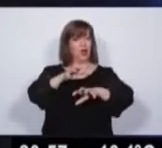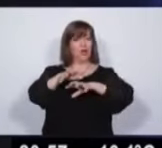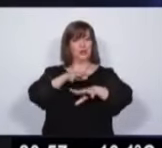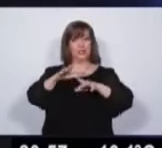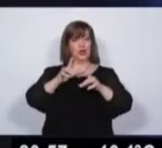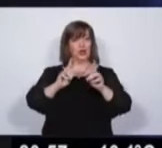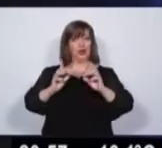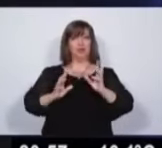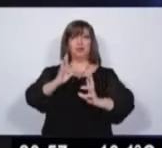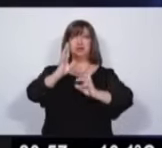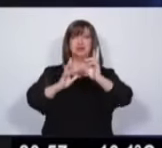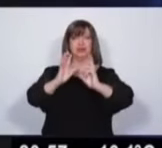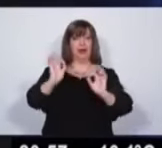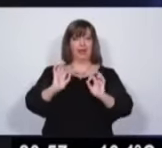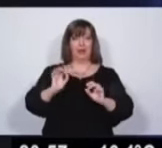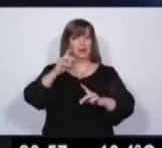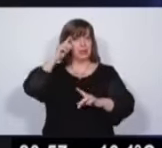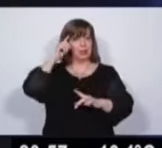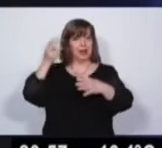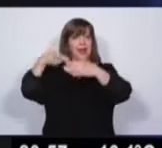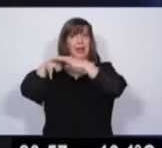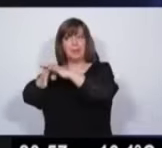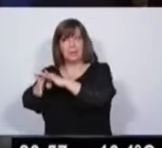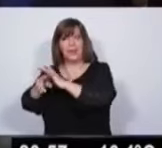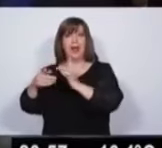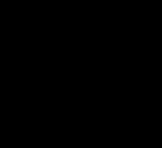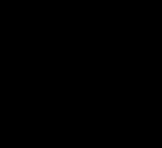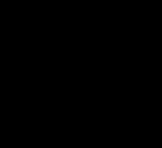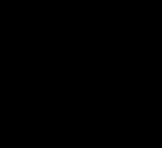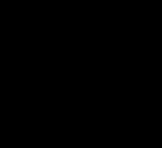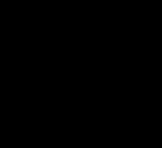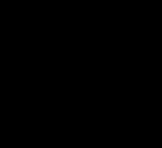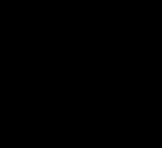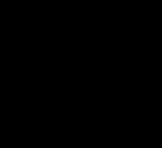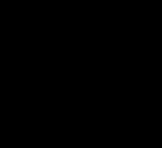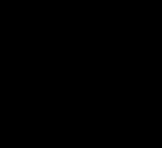cirugía, una terapia o una neonatología. Gracias, candidato.